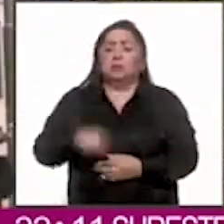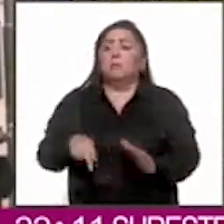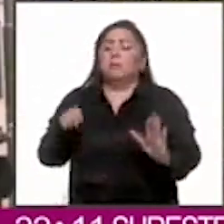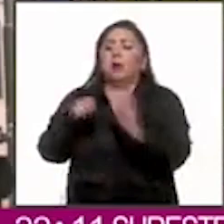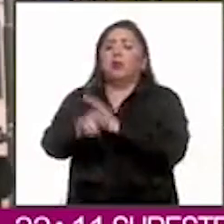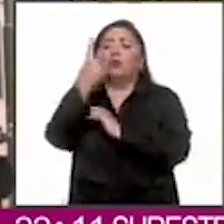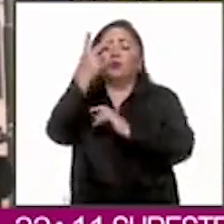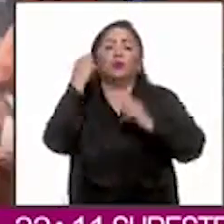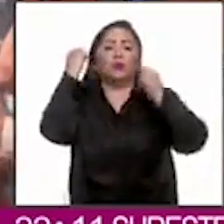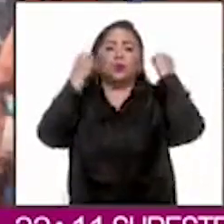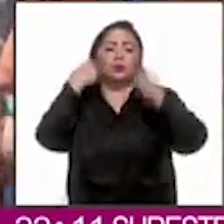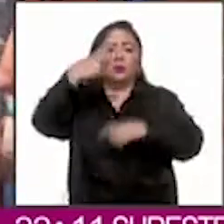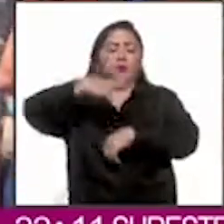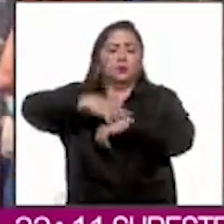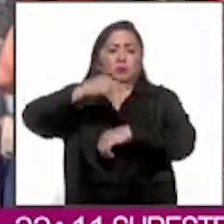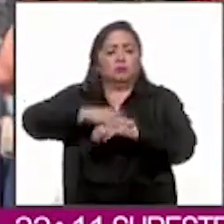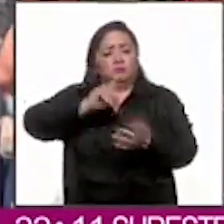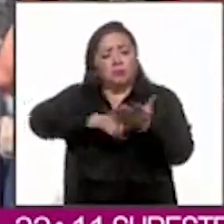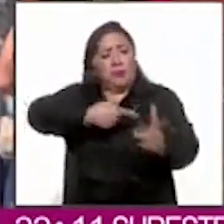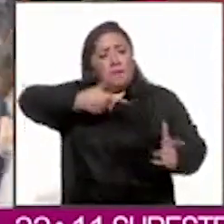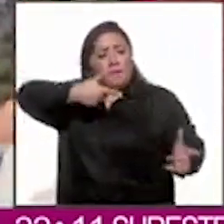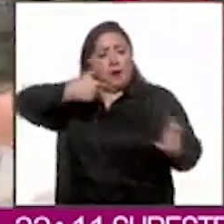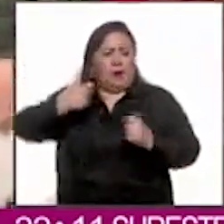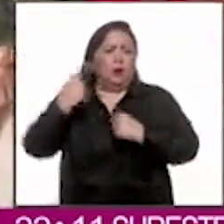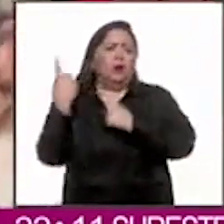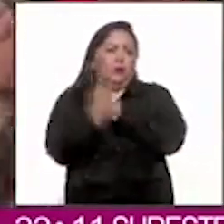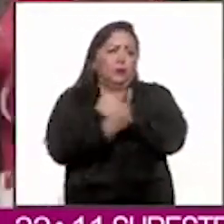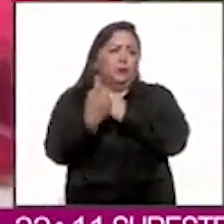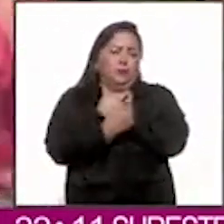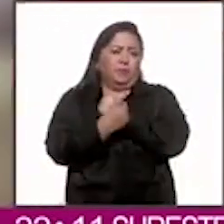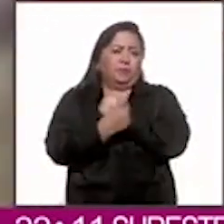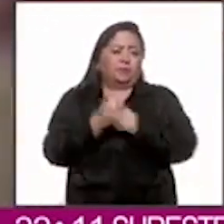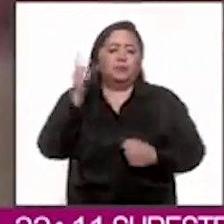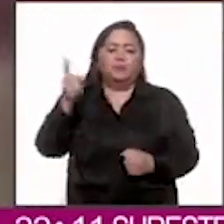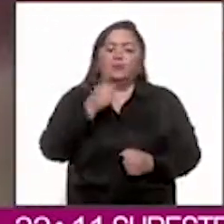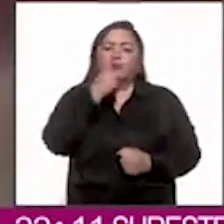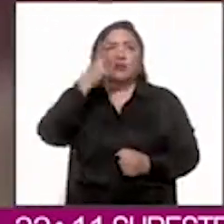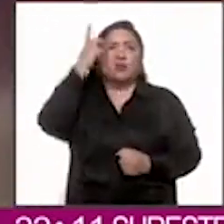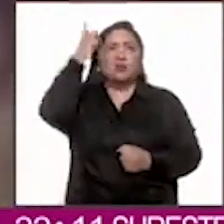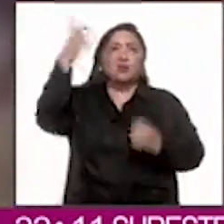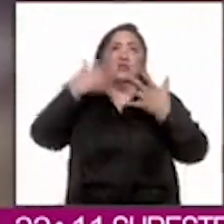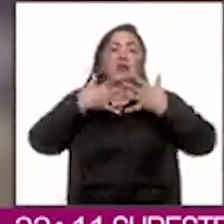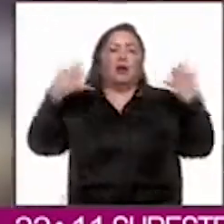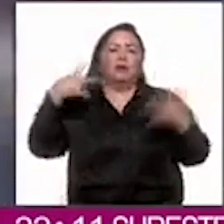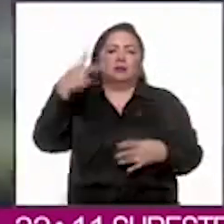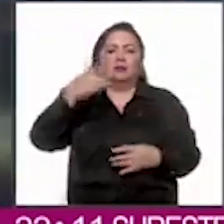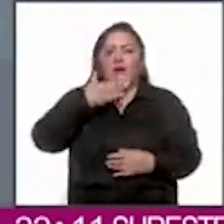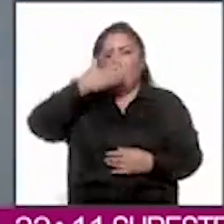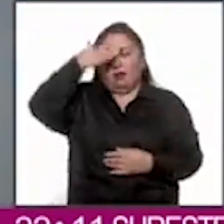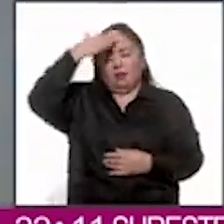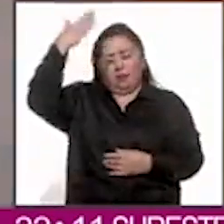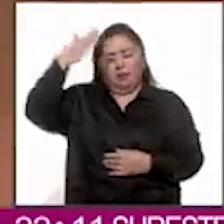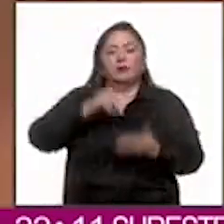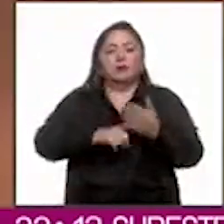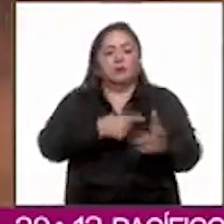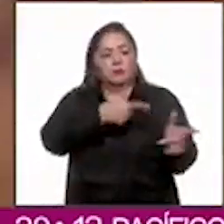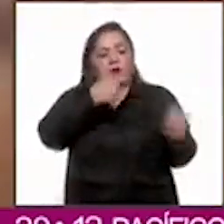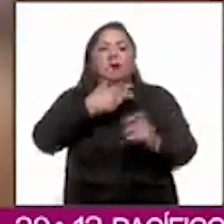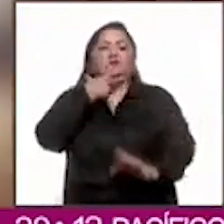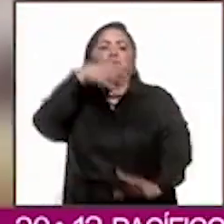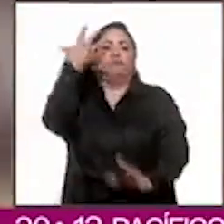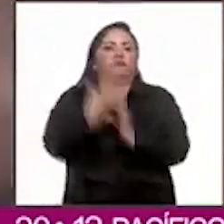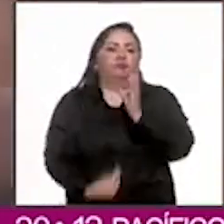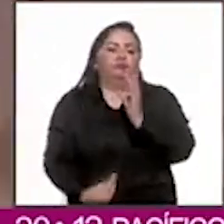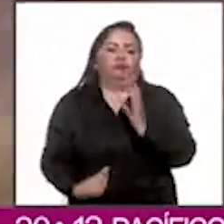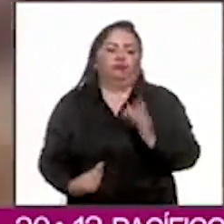a dos turistas suecos con un rifle automático. Gritó, Dios es grande en árabe, disparó y huyó.